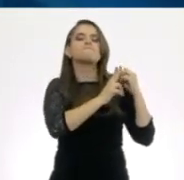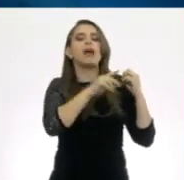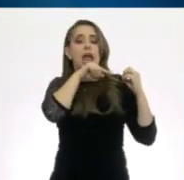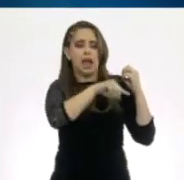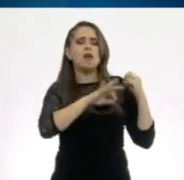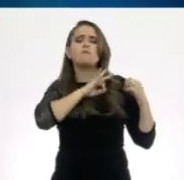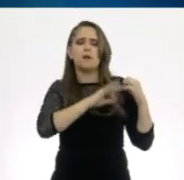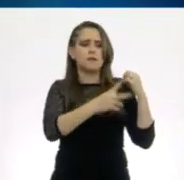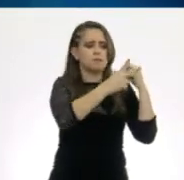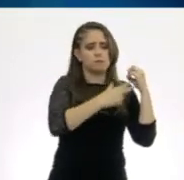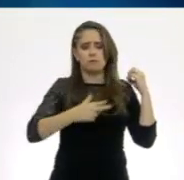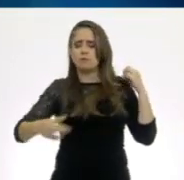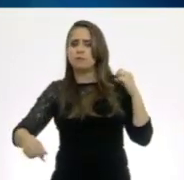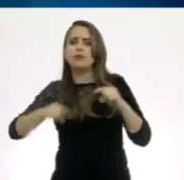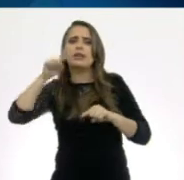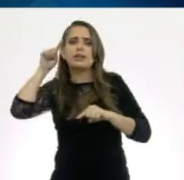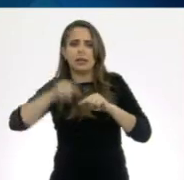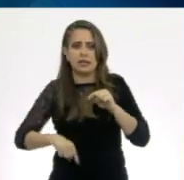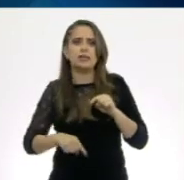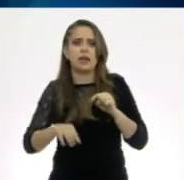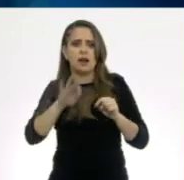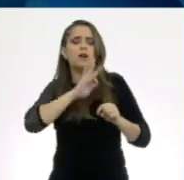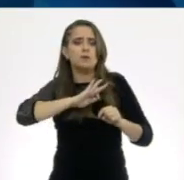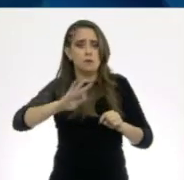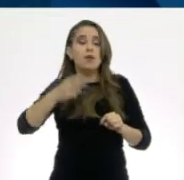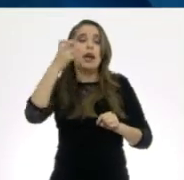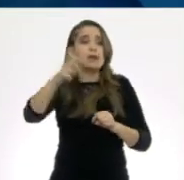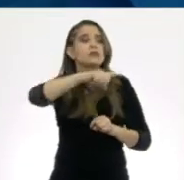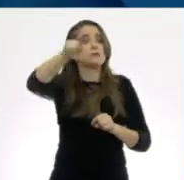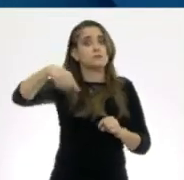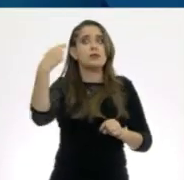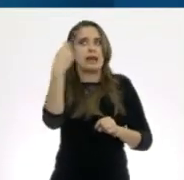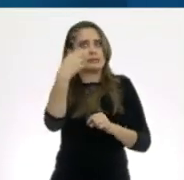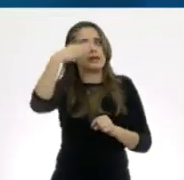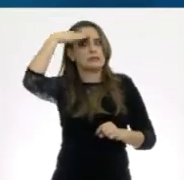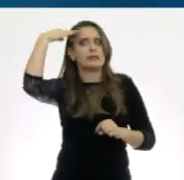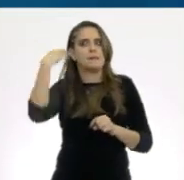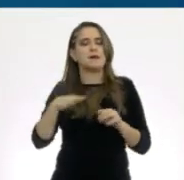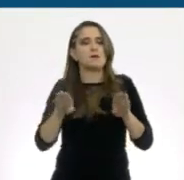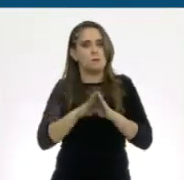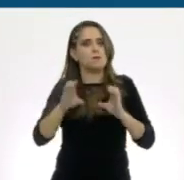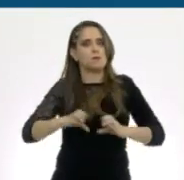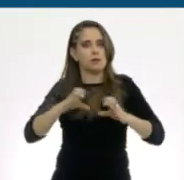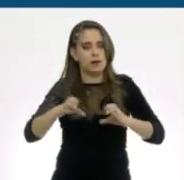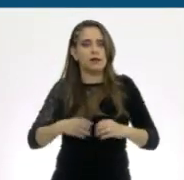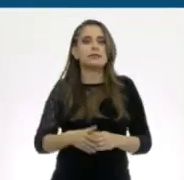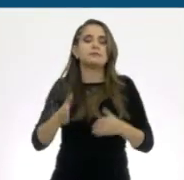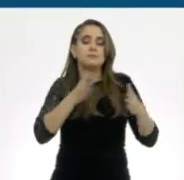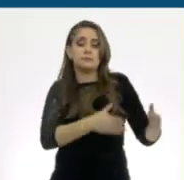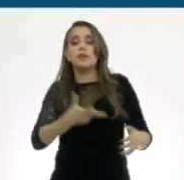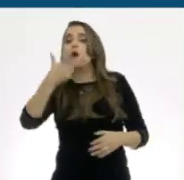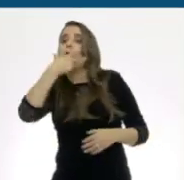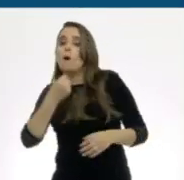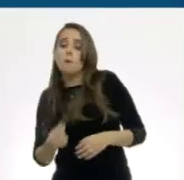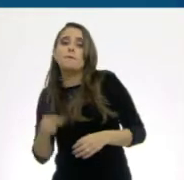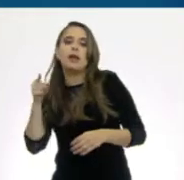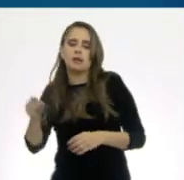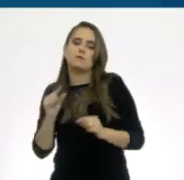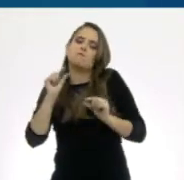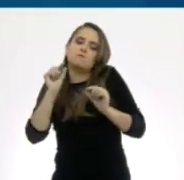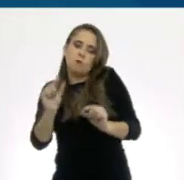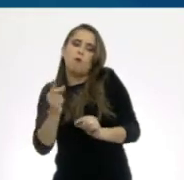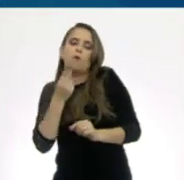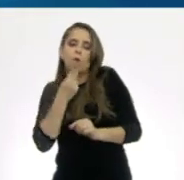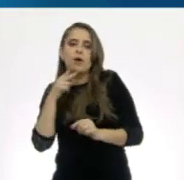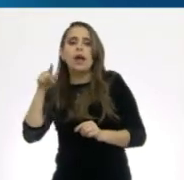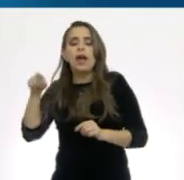por lo que es fundamental que sea una decisión de conocimiento con causa. Para los hombres la variedad no es tan amplia. Uno de ellos es el condón